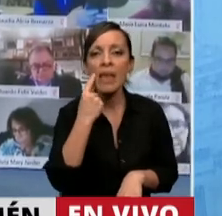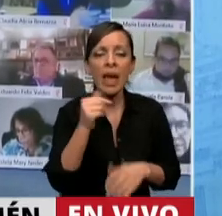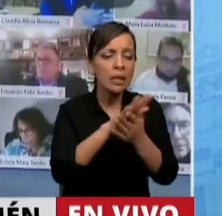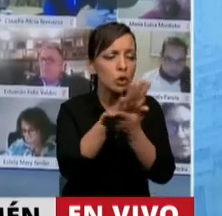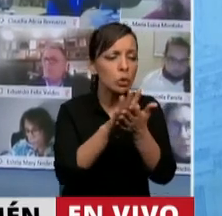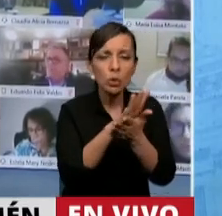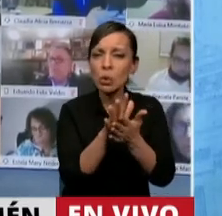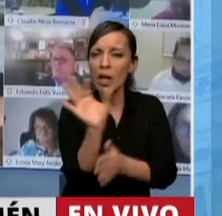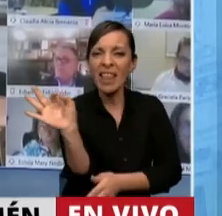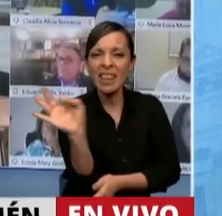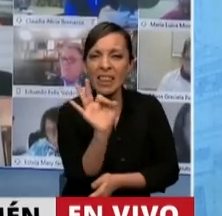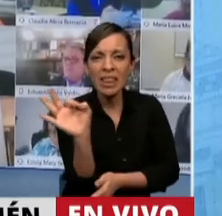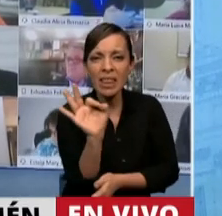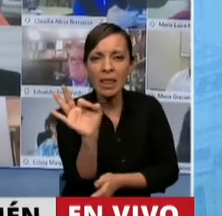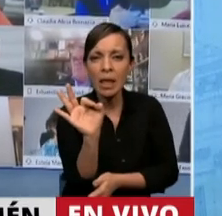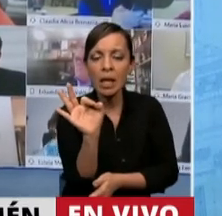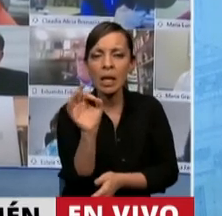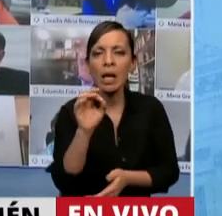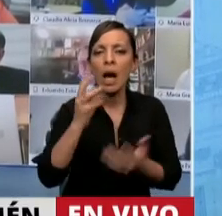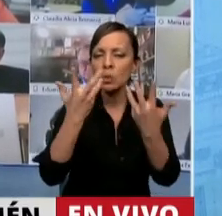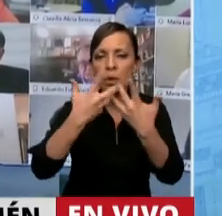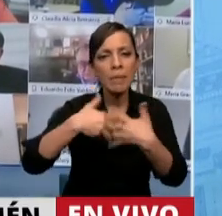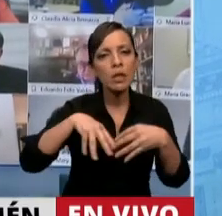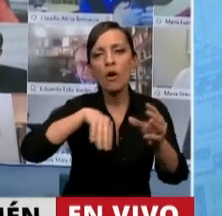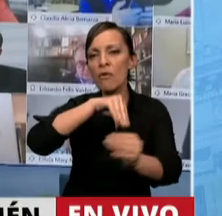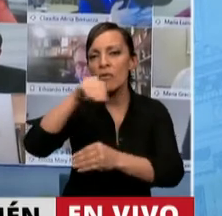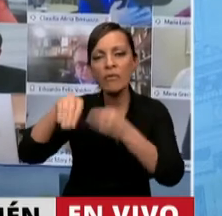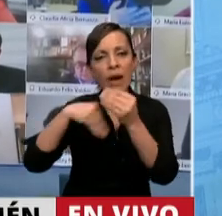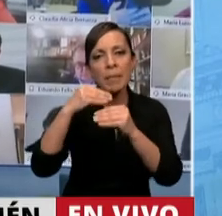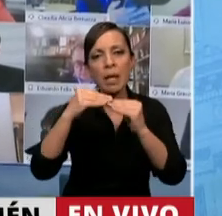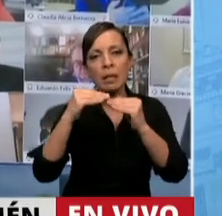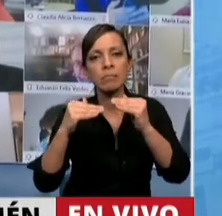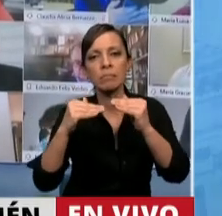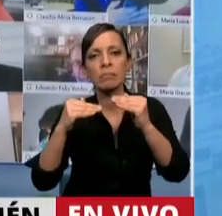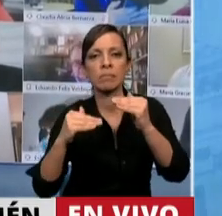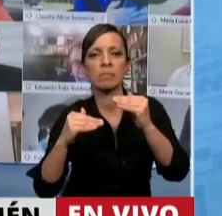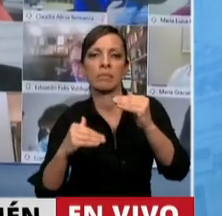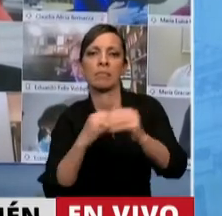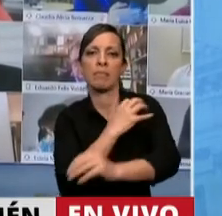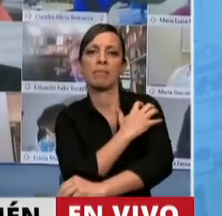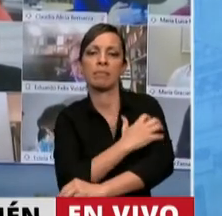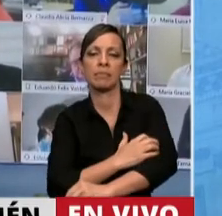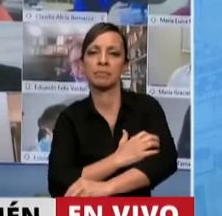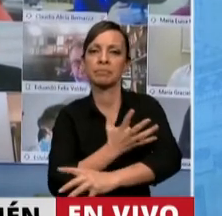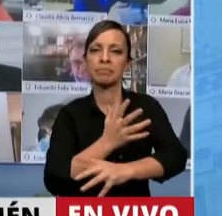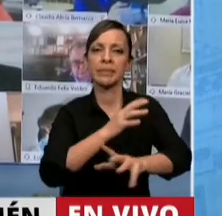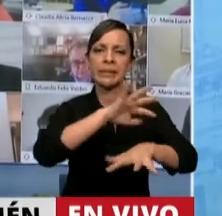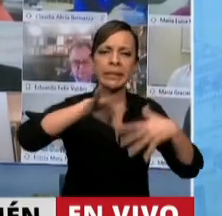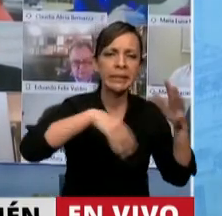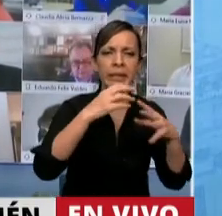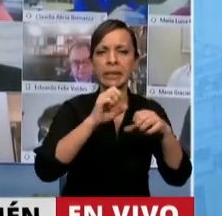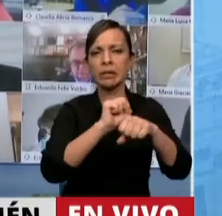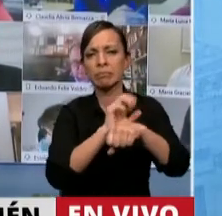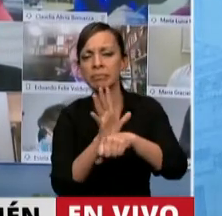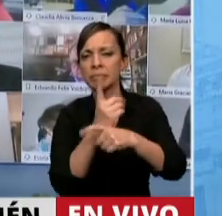gestión, son más familias argentinas que se debaten en la pobreza en medio de la crisis y de la pandemia.